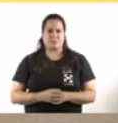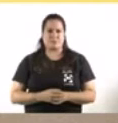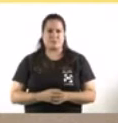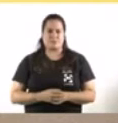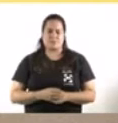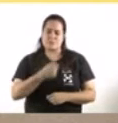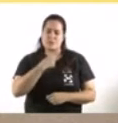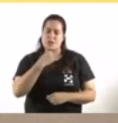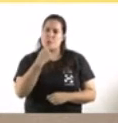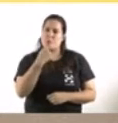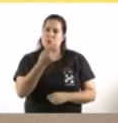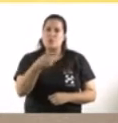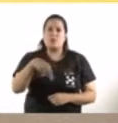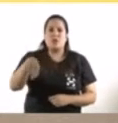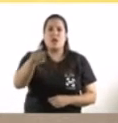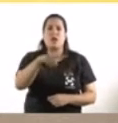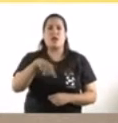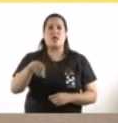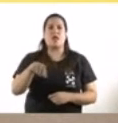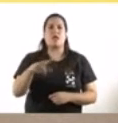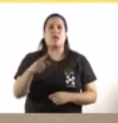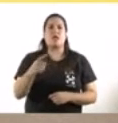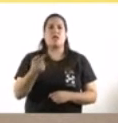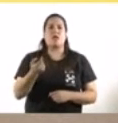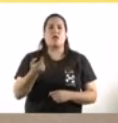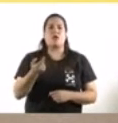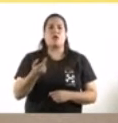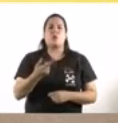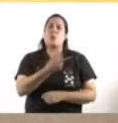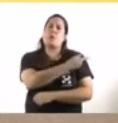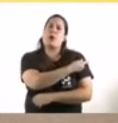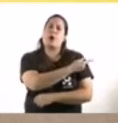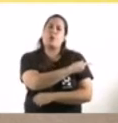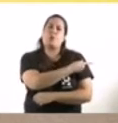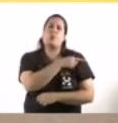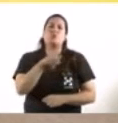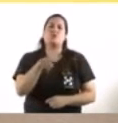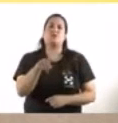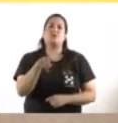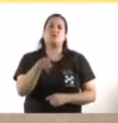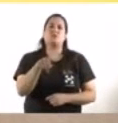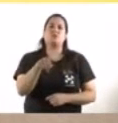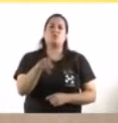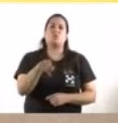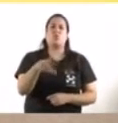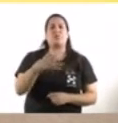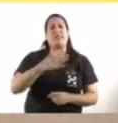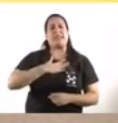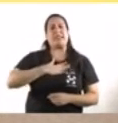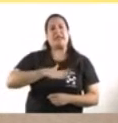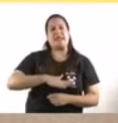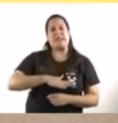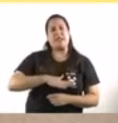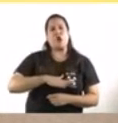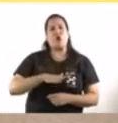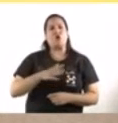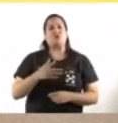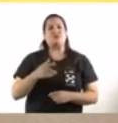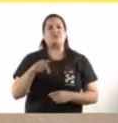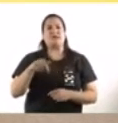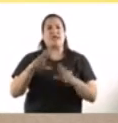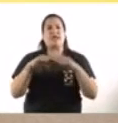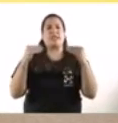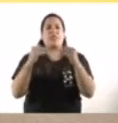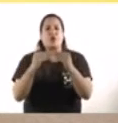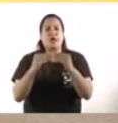quiero preguntarles con qué nivel de vacunación ustedes se quedarían tranquilos en lo que tiene que ver